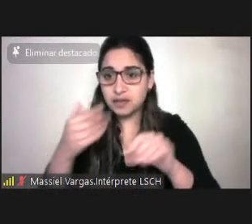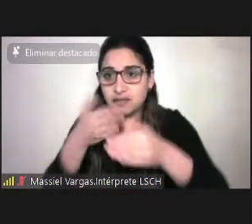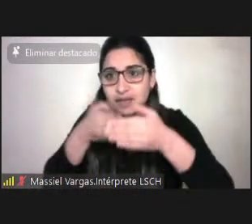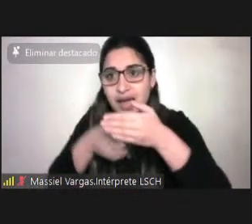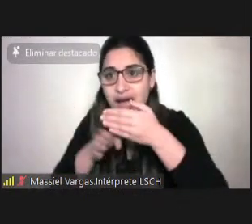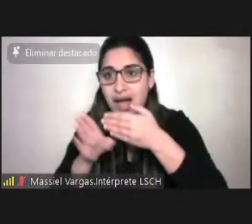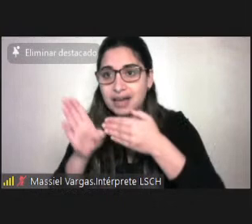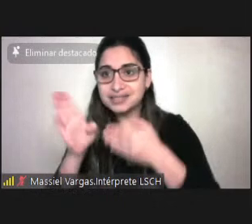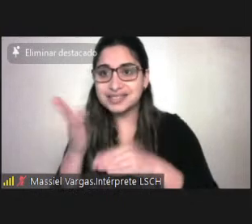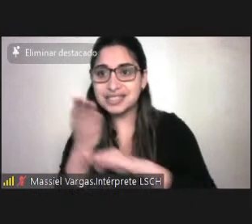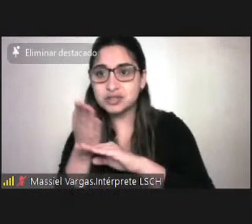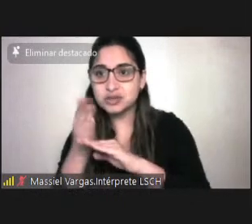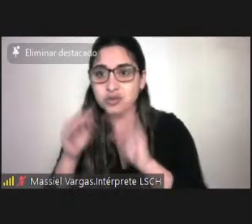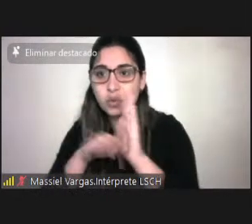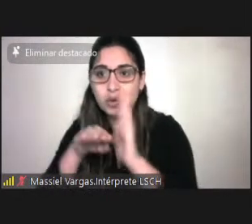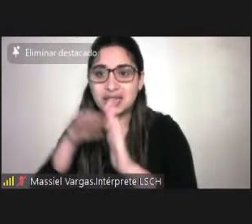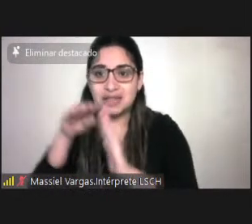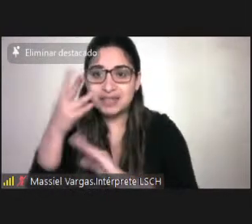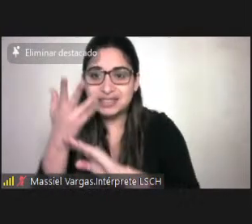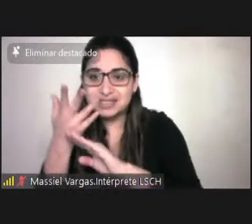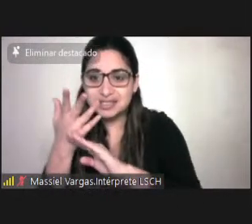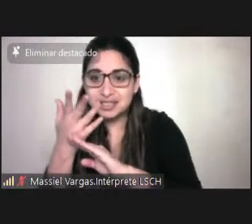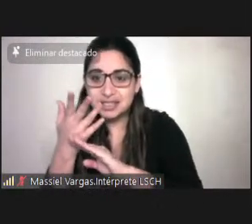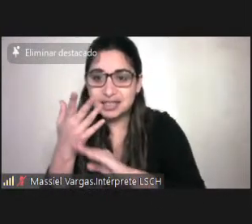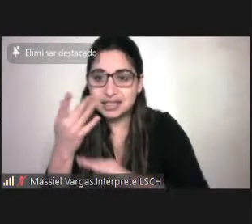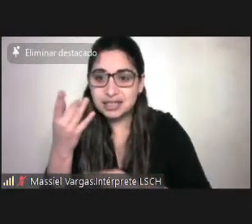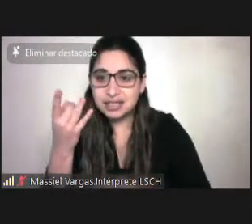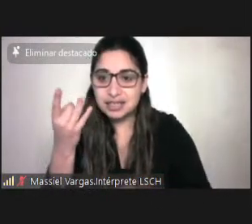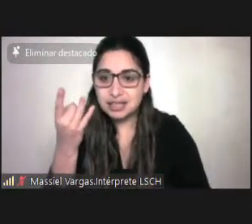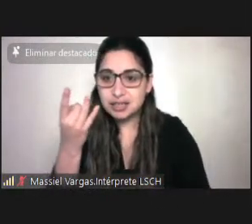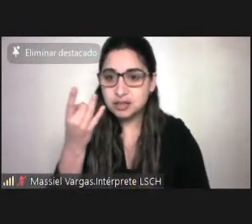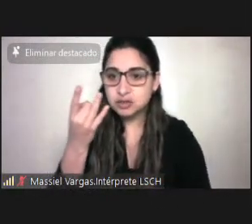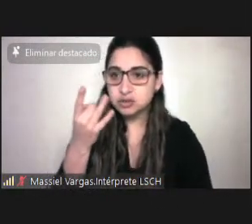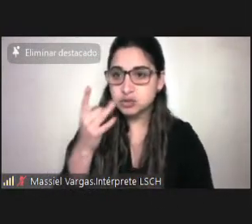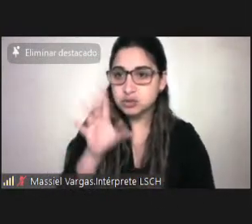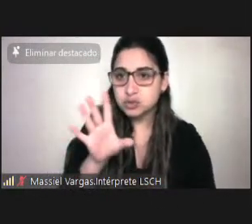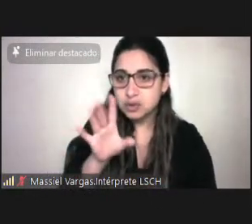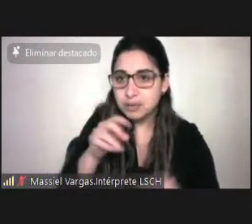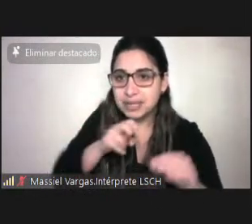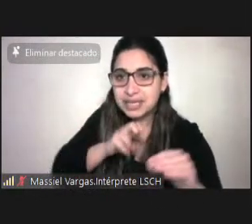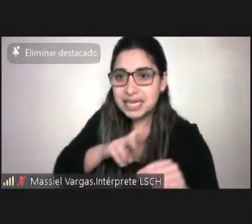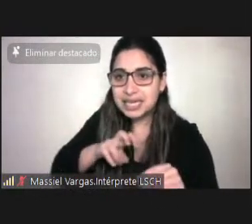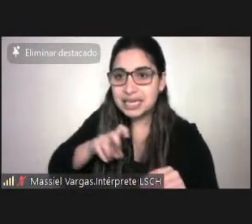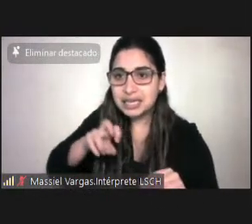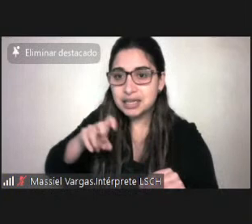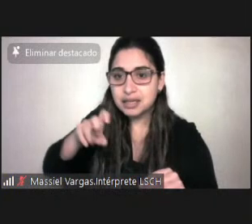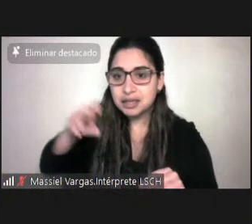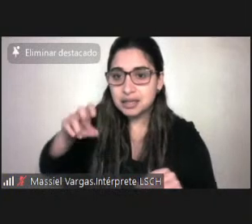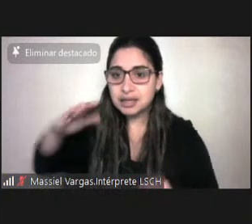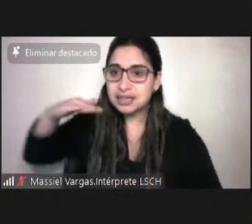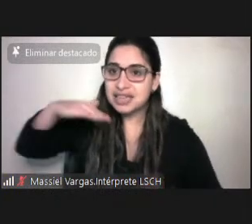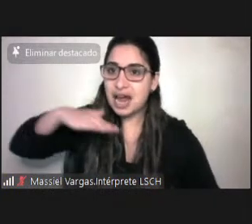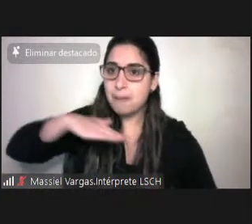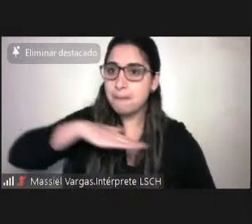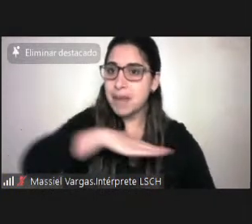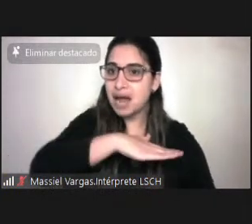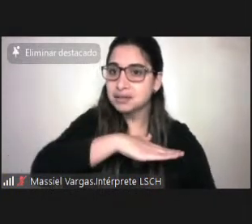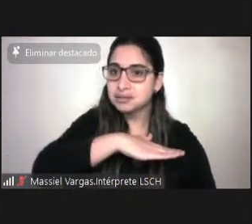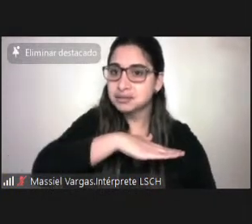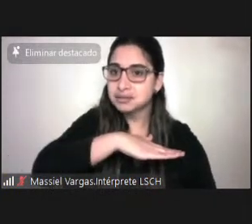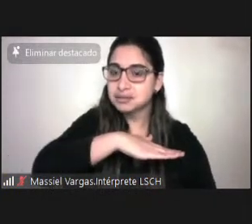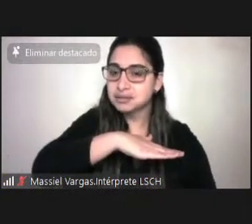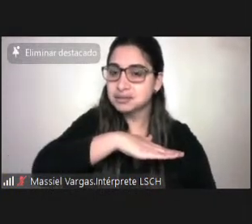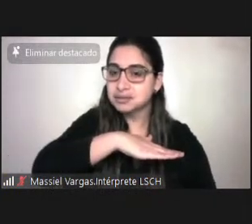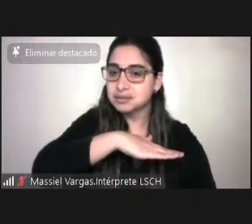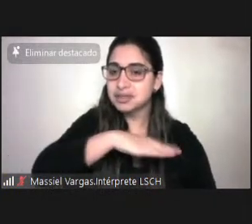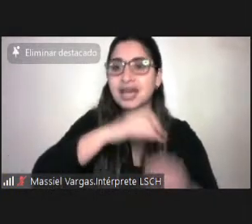donde está incorporado en una sola estructura, escalera y rampa. Es decir, por